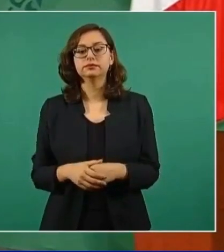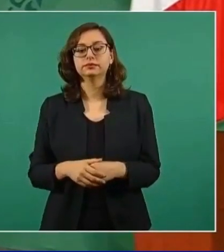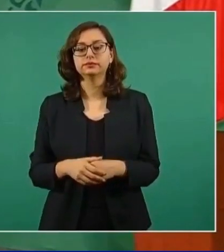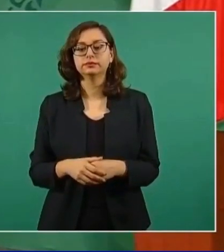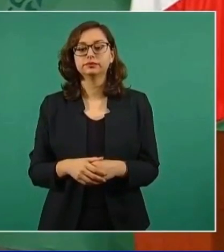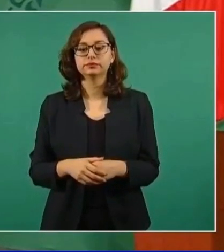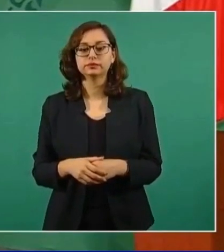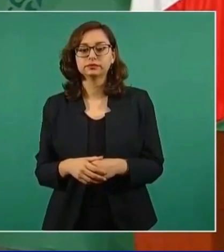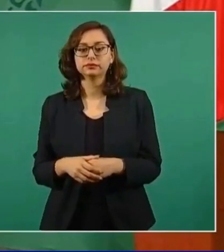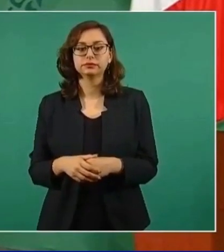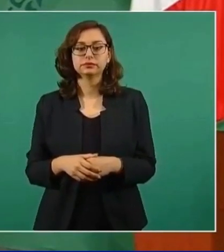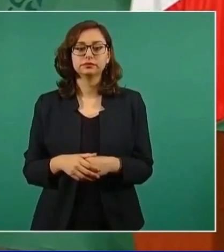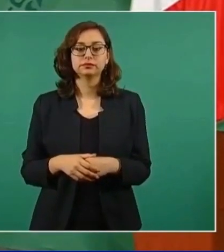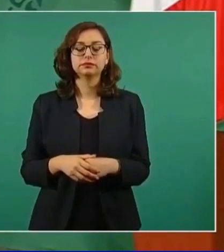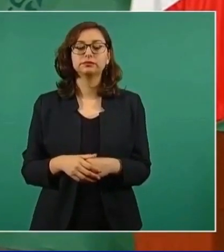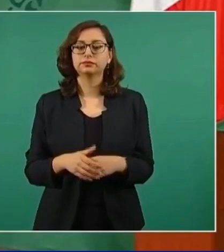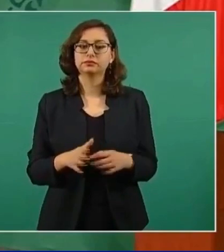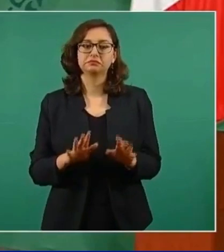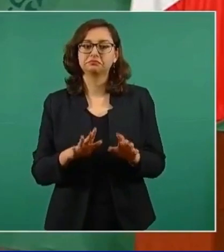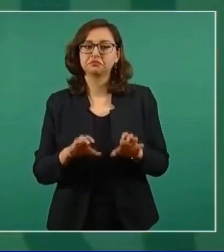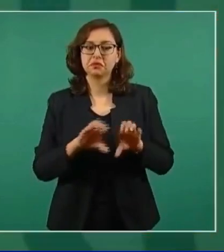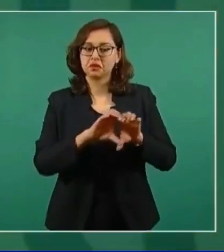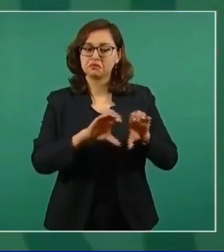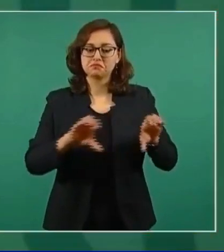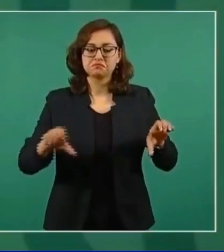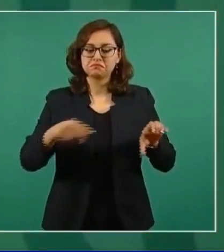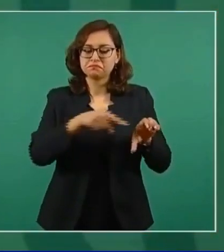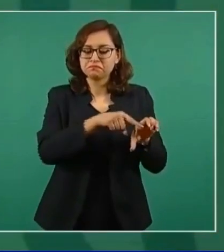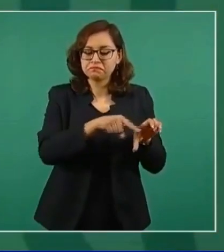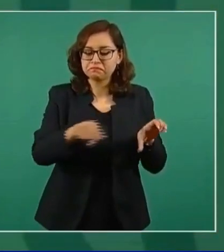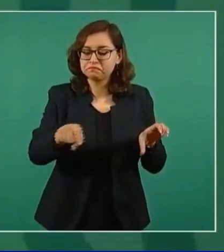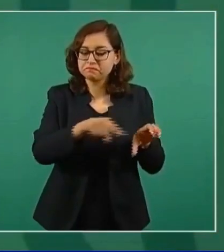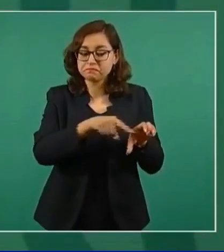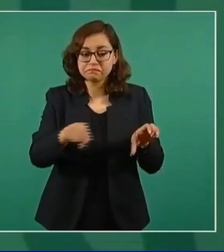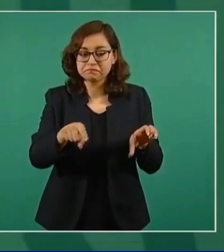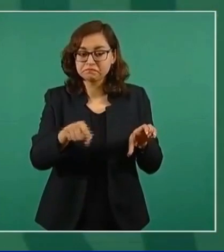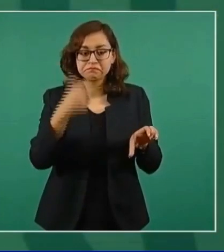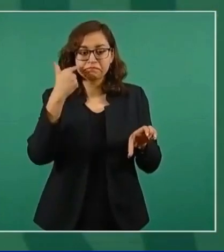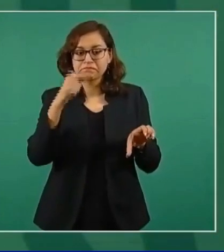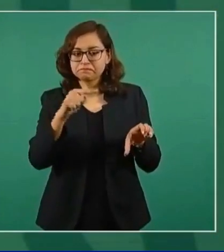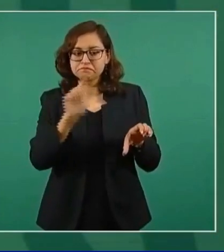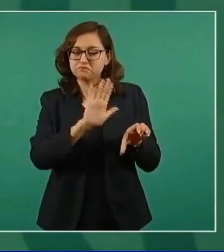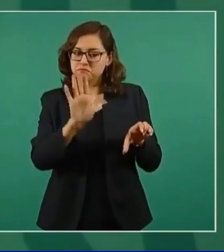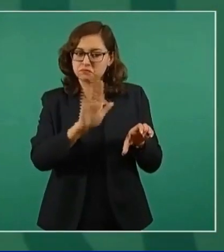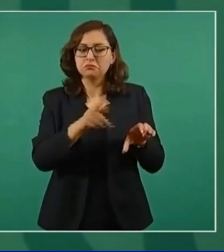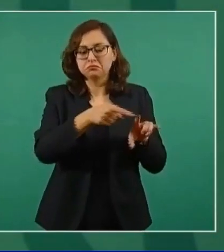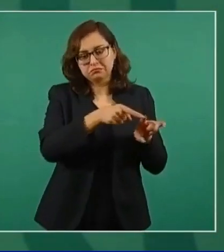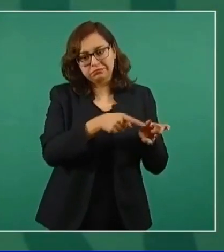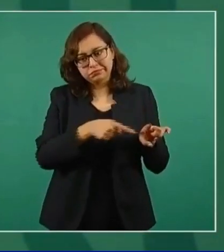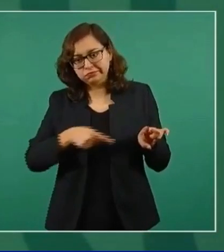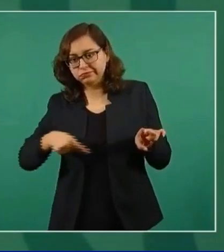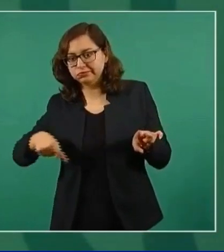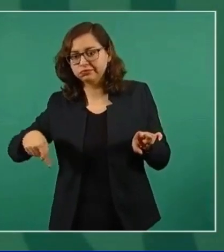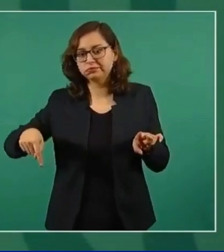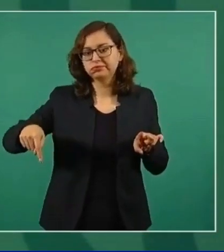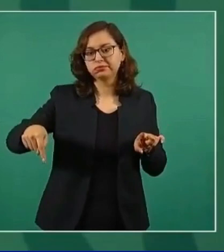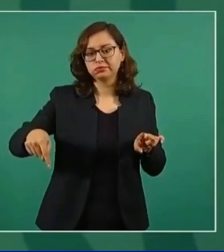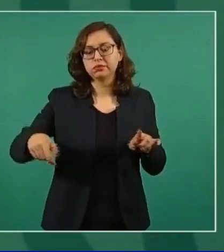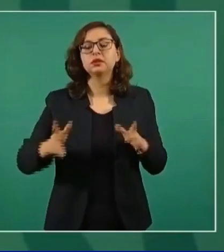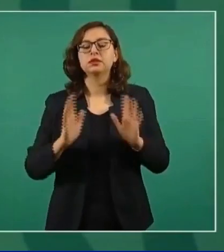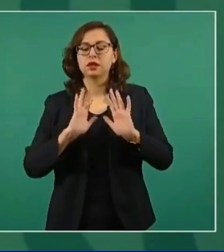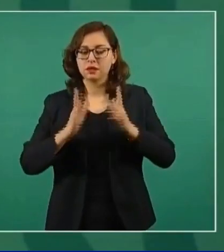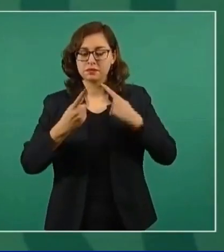Va a cambiar el trazo para no afectar y se está llegando a un acuerdo